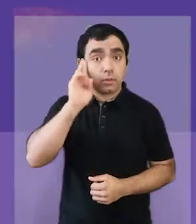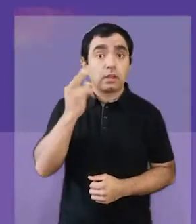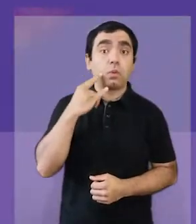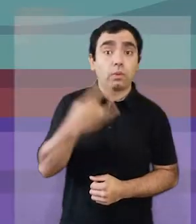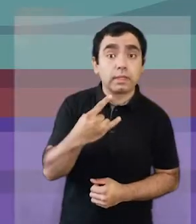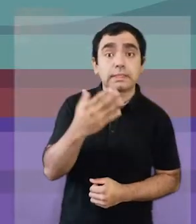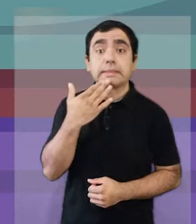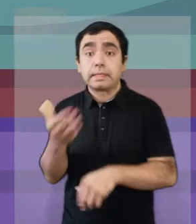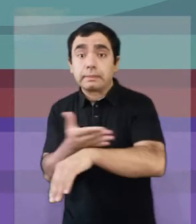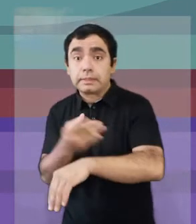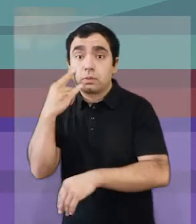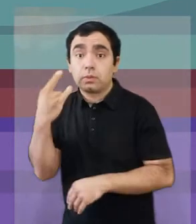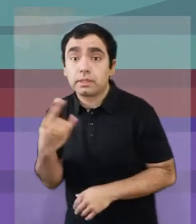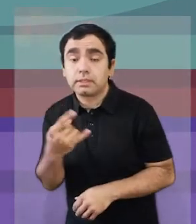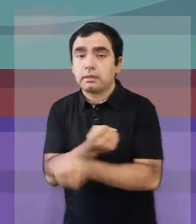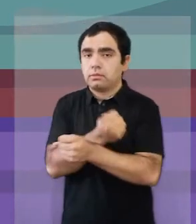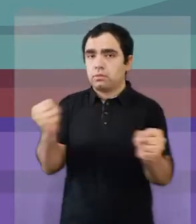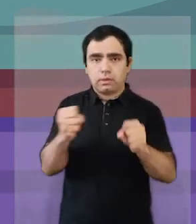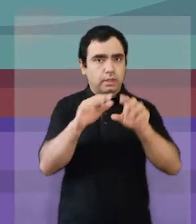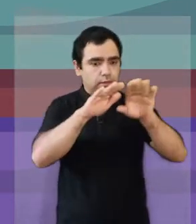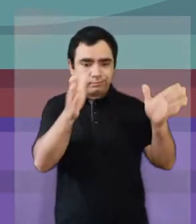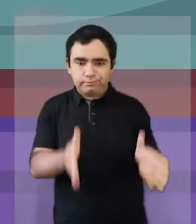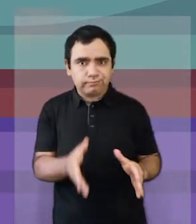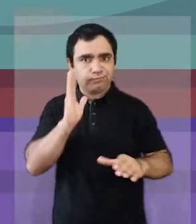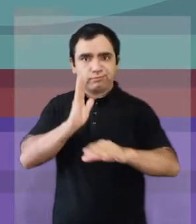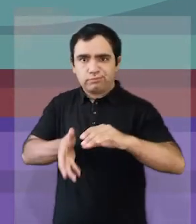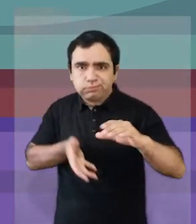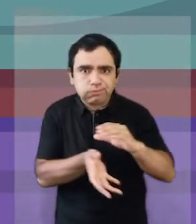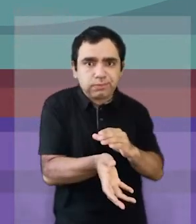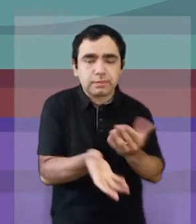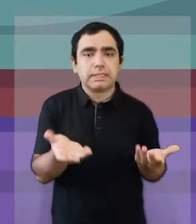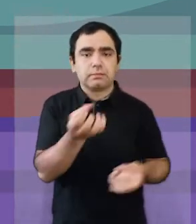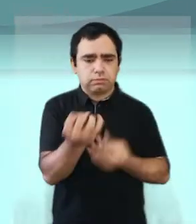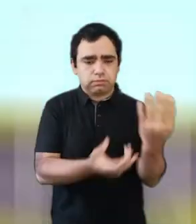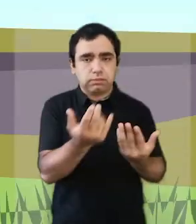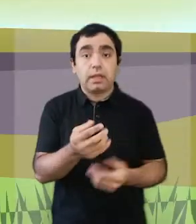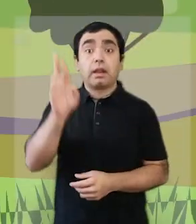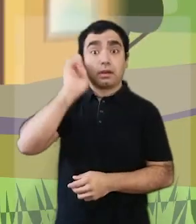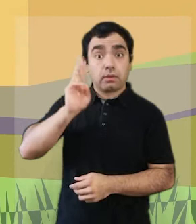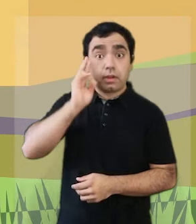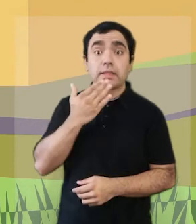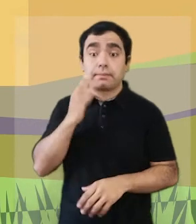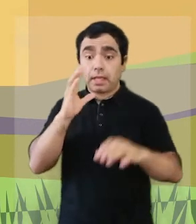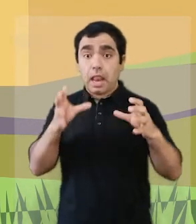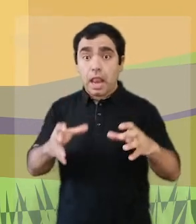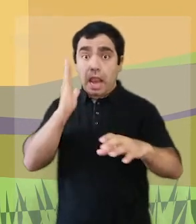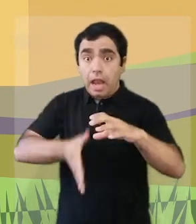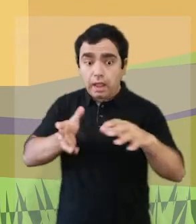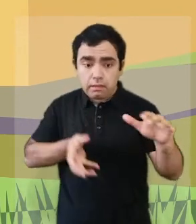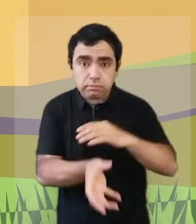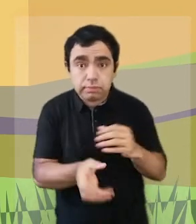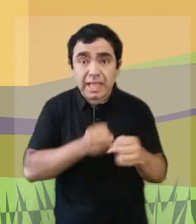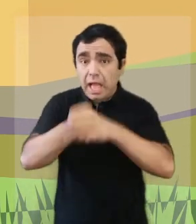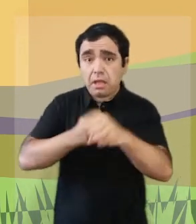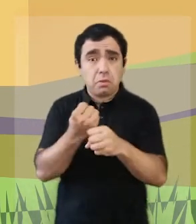Casas. Recuerda que en preemergencia y emergencia no se pueden usar calefactores a leña. Y recuerda también que si vas a usar